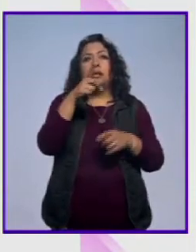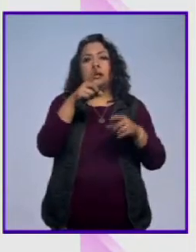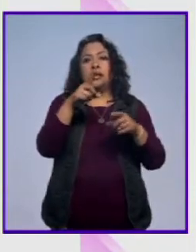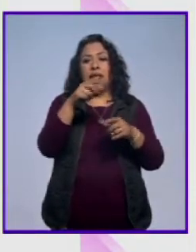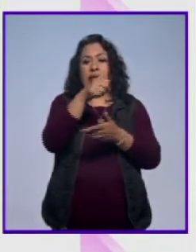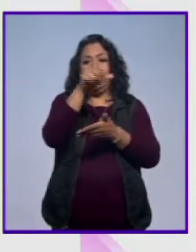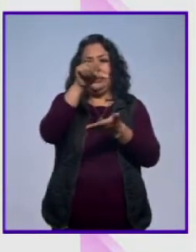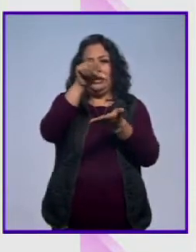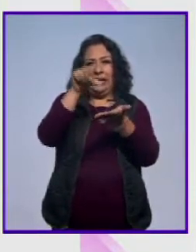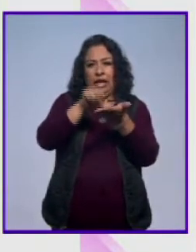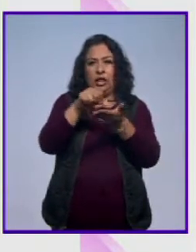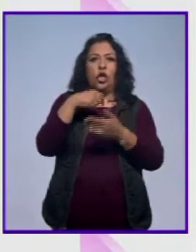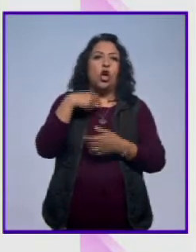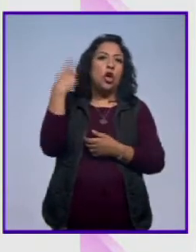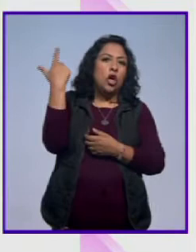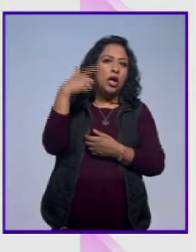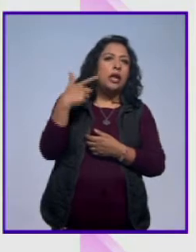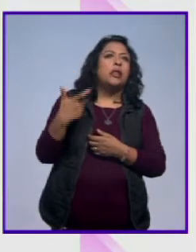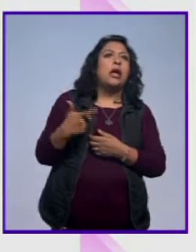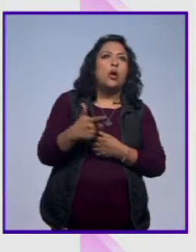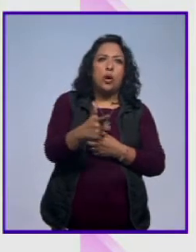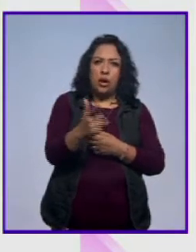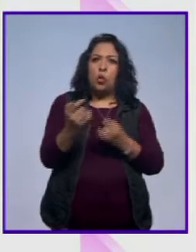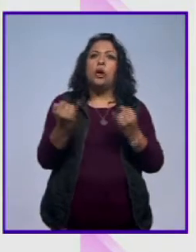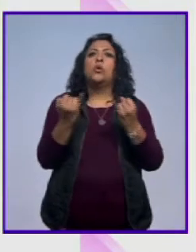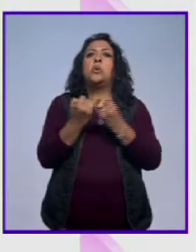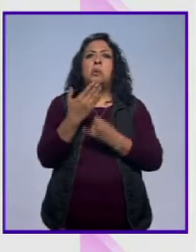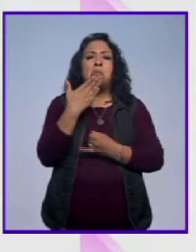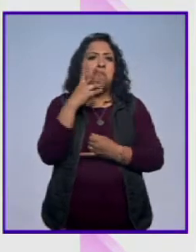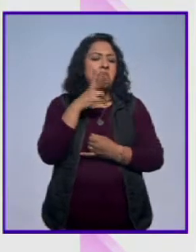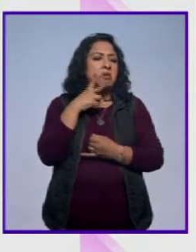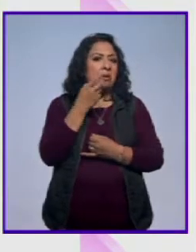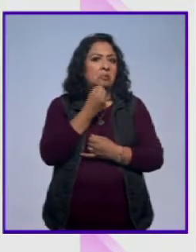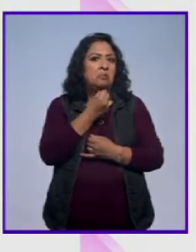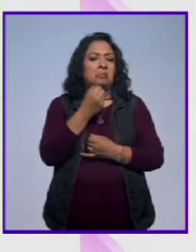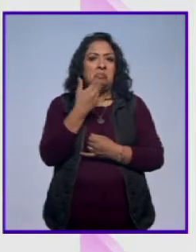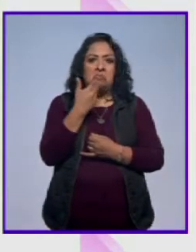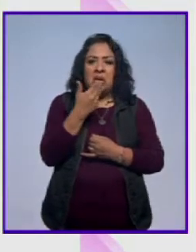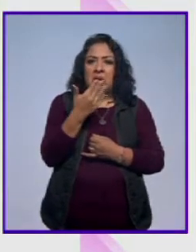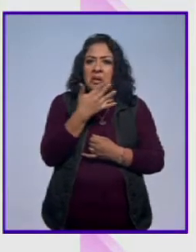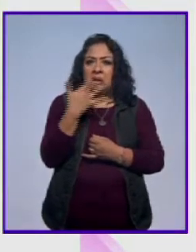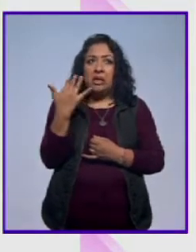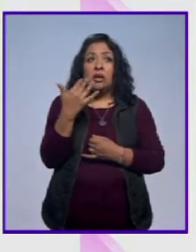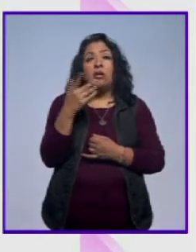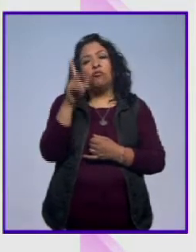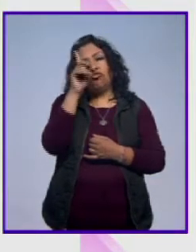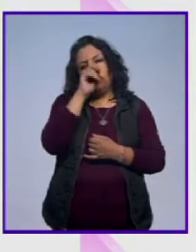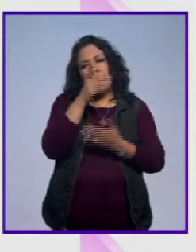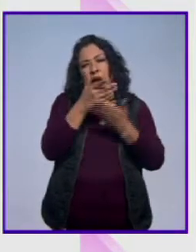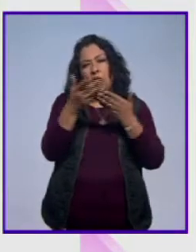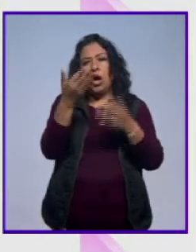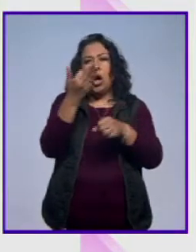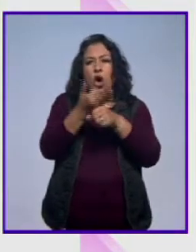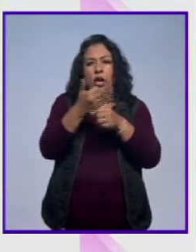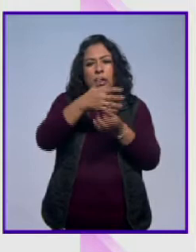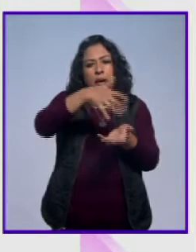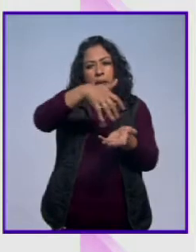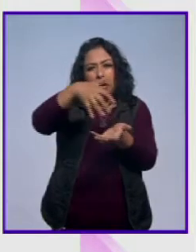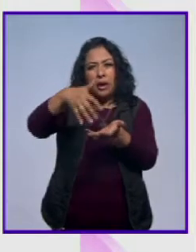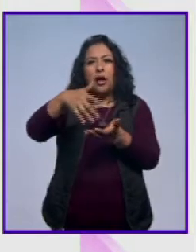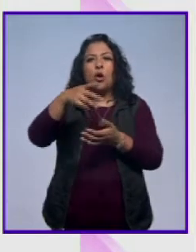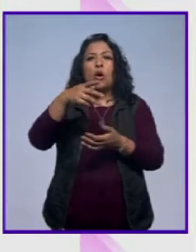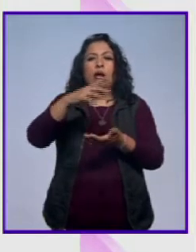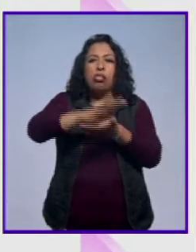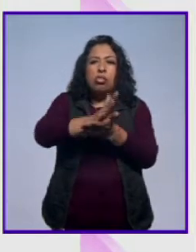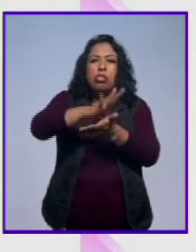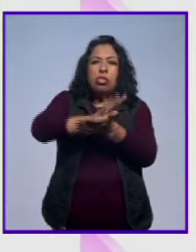la zona centro, en Querétaro, en Guanajuato, hay otra franja interesante. buenos vinos y además la recomendación es que en esta época cuando es la pizca y la pisa de